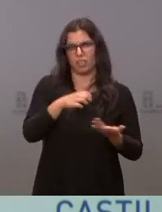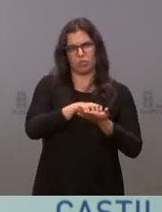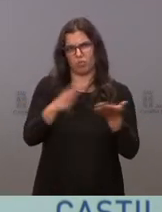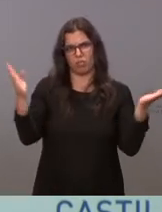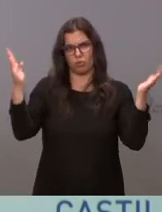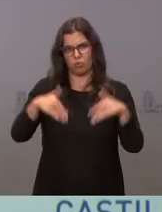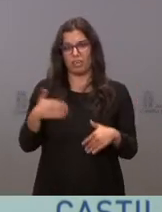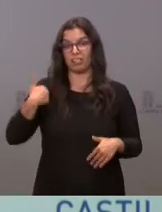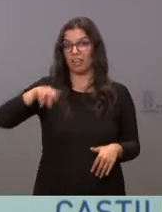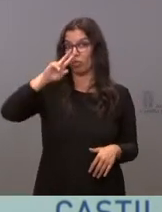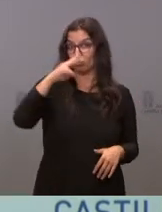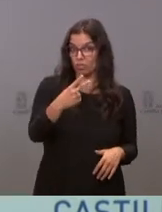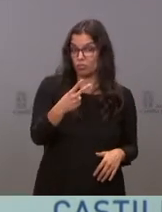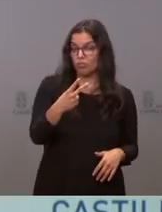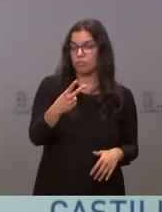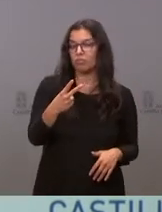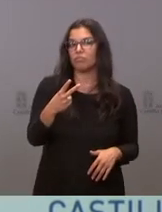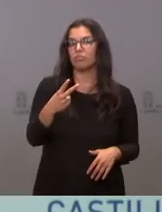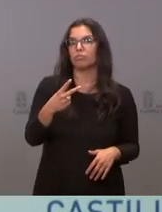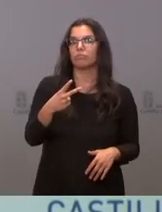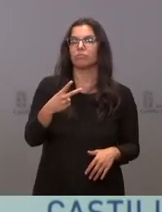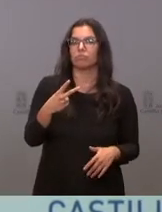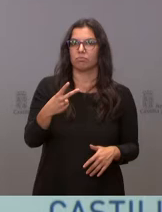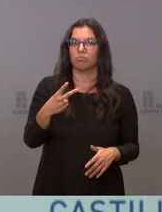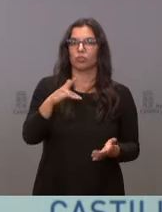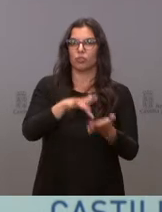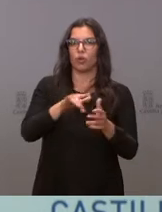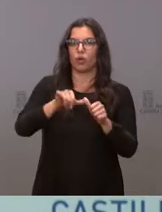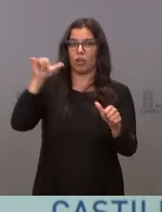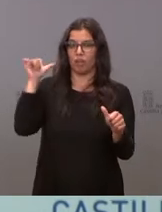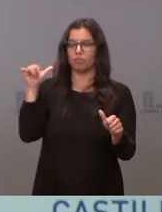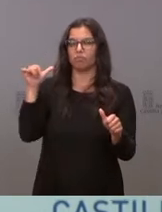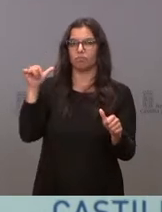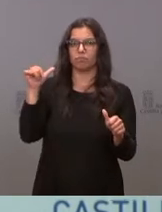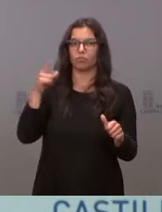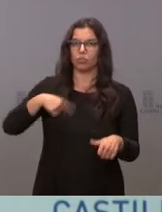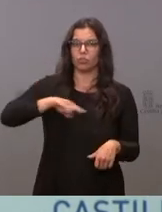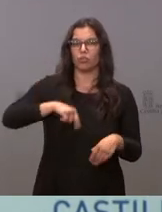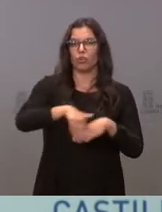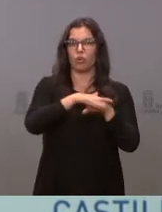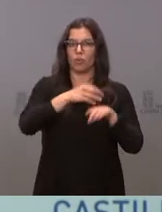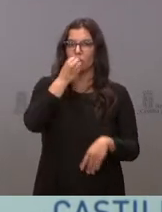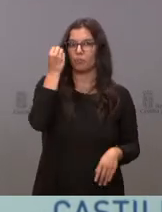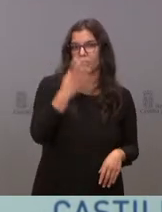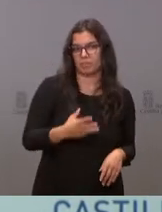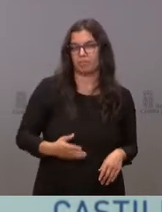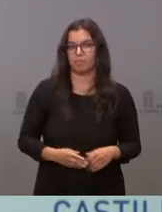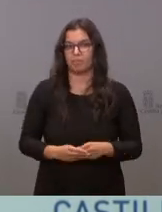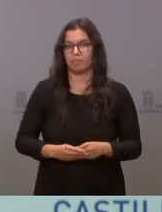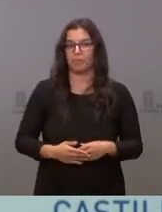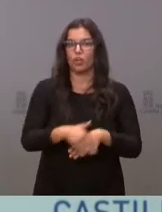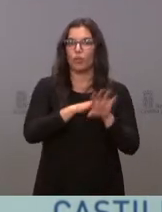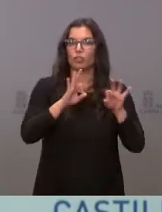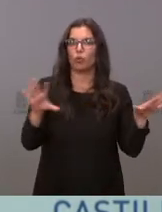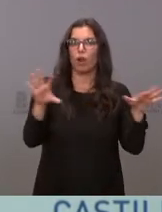dudas, después de dos años que tenemos, que hemos tenido durante estos años un buen gobierno de coalición.